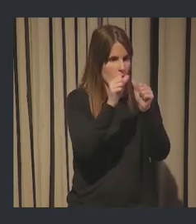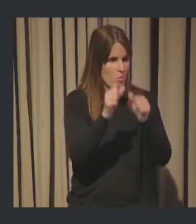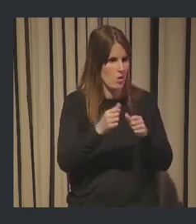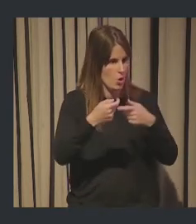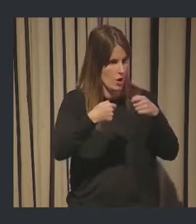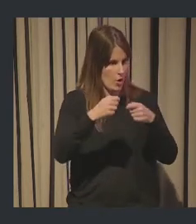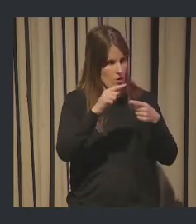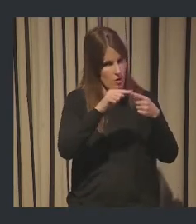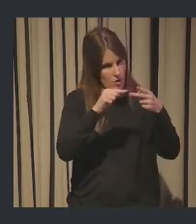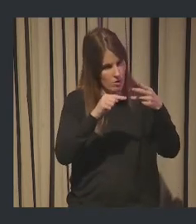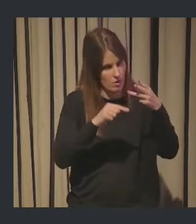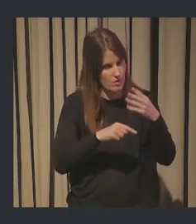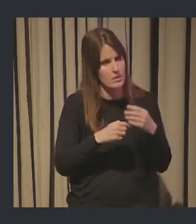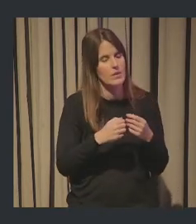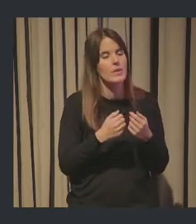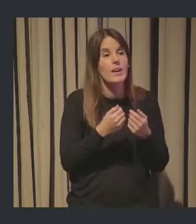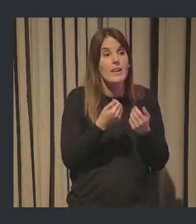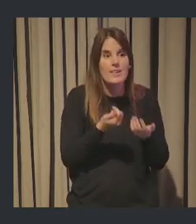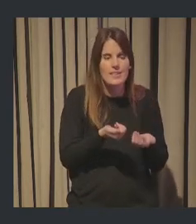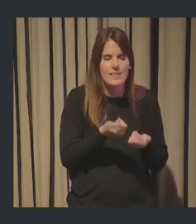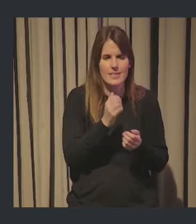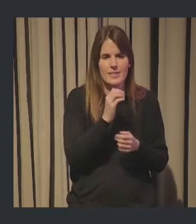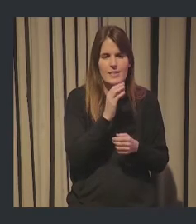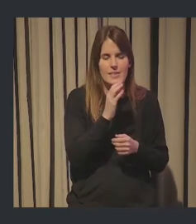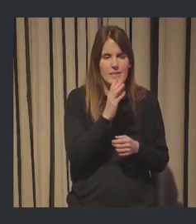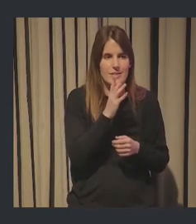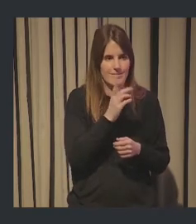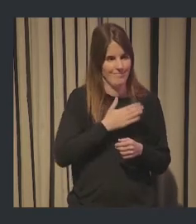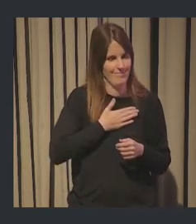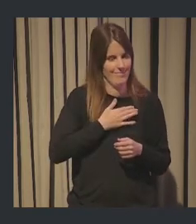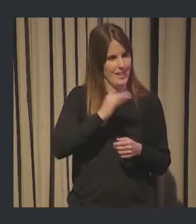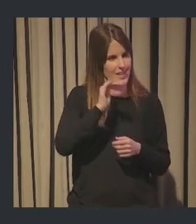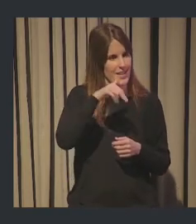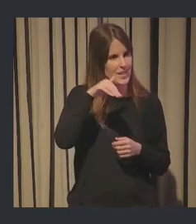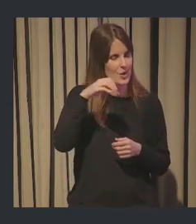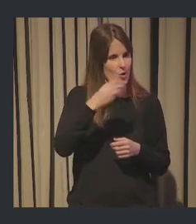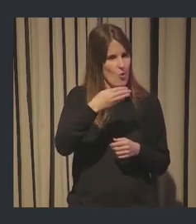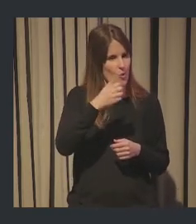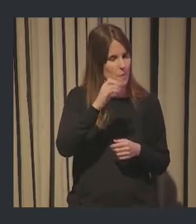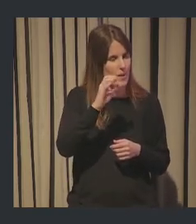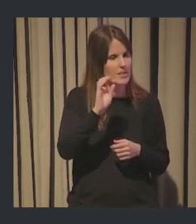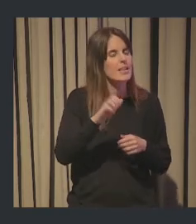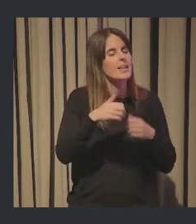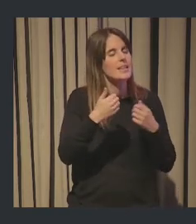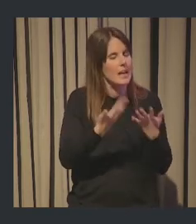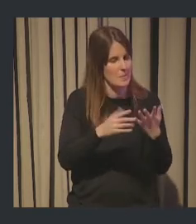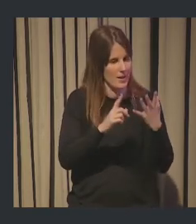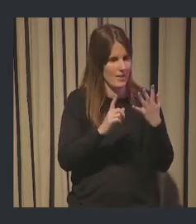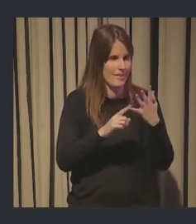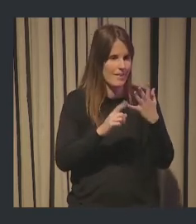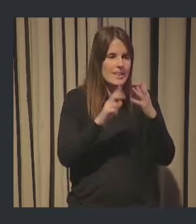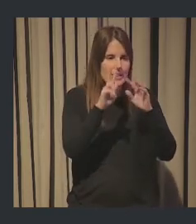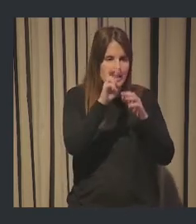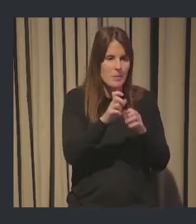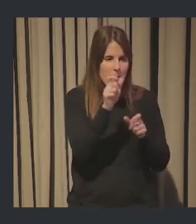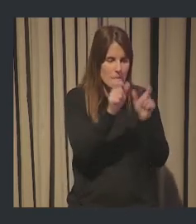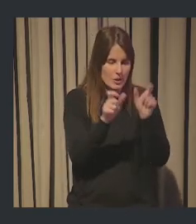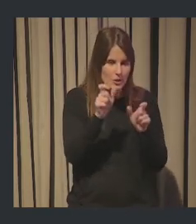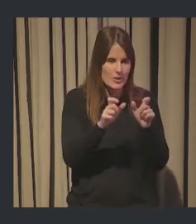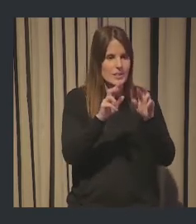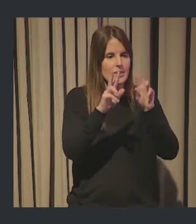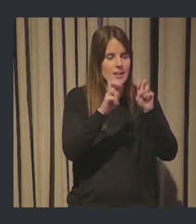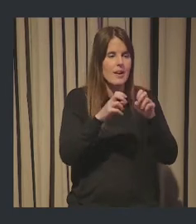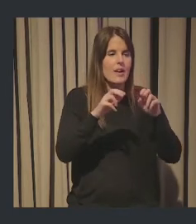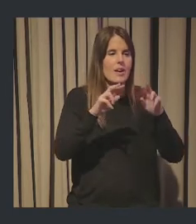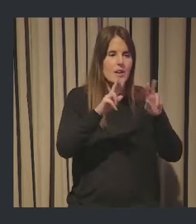cosas diferentes y ahora es donde extendemos cómo innovas que nuestra propuesta de valor. También se innova en personas, también se innova en organización, también se